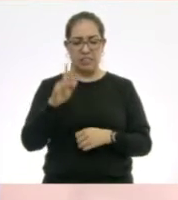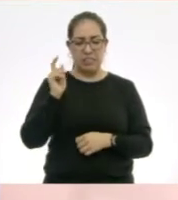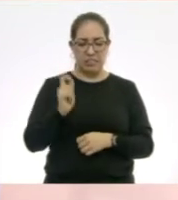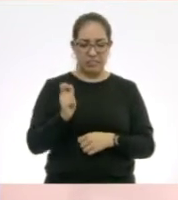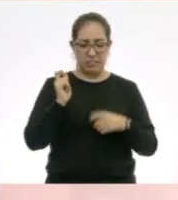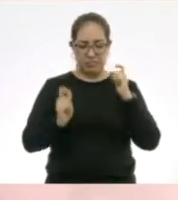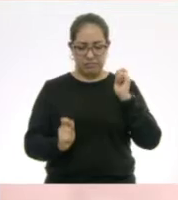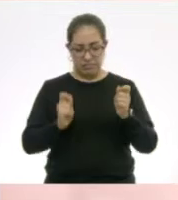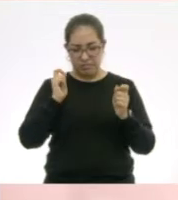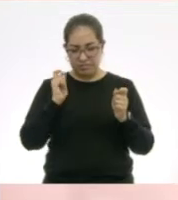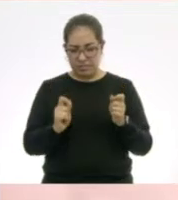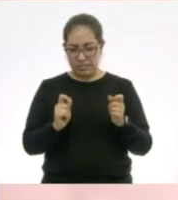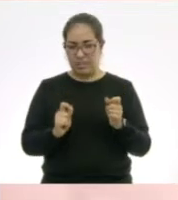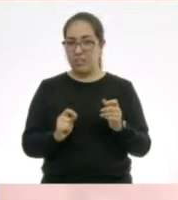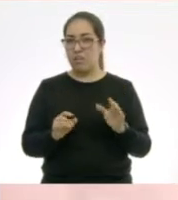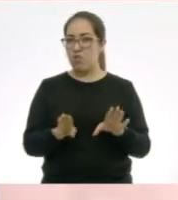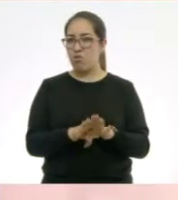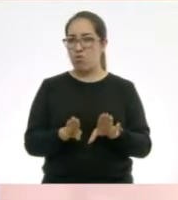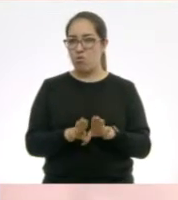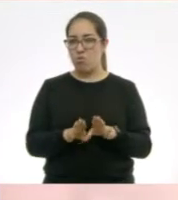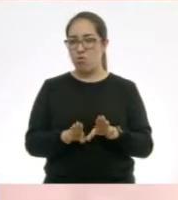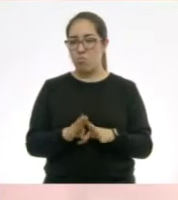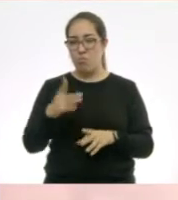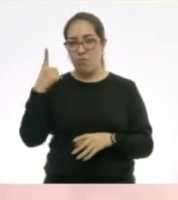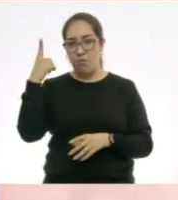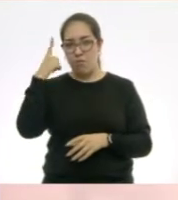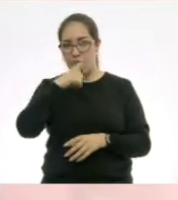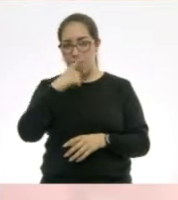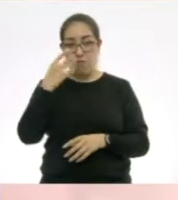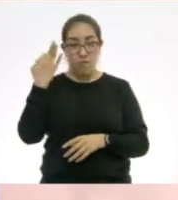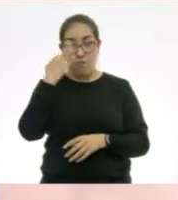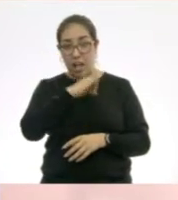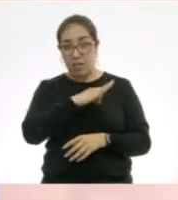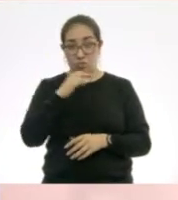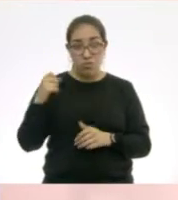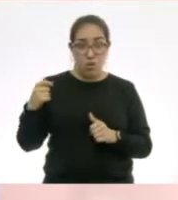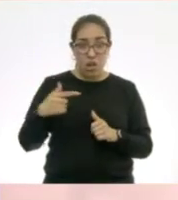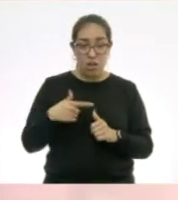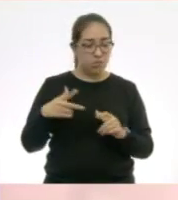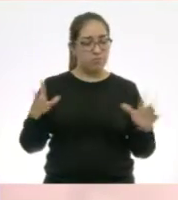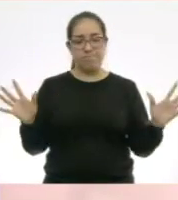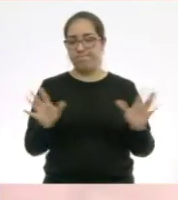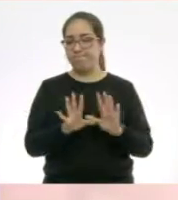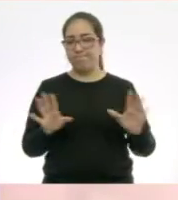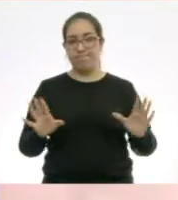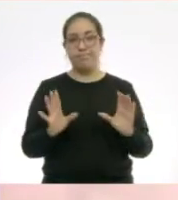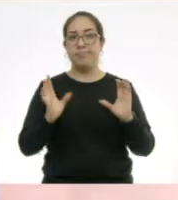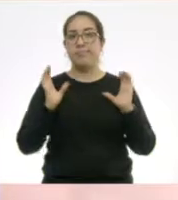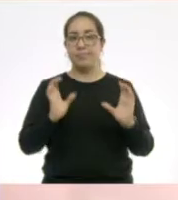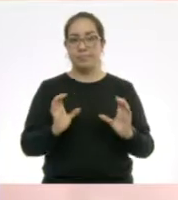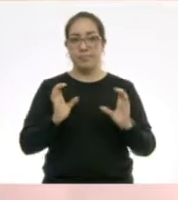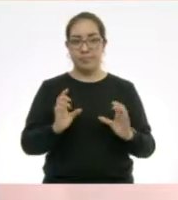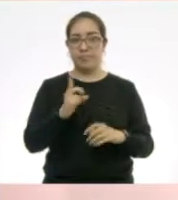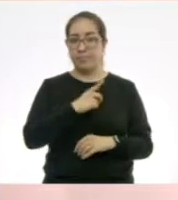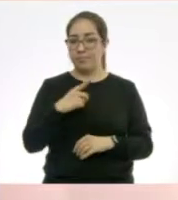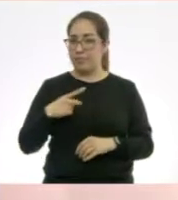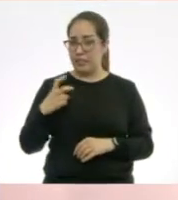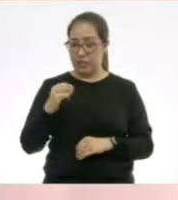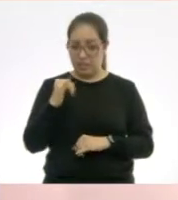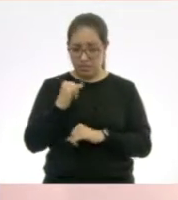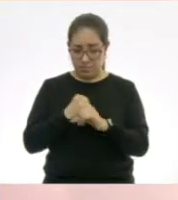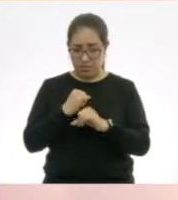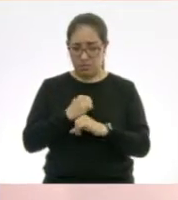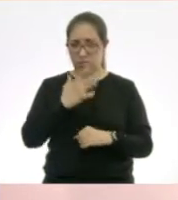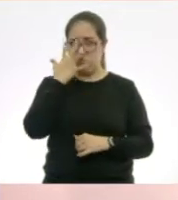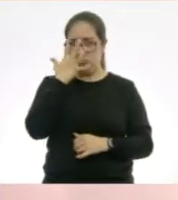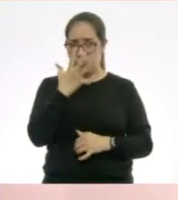que no vayamos a falsear la información, a poner una cosa que no es correcta. Como es una investigación muy seria,